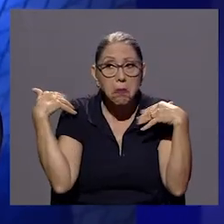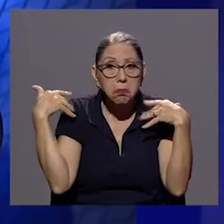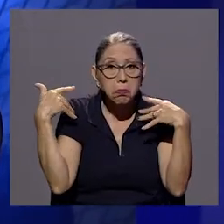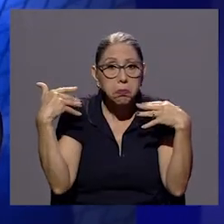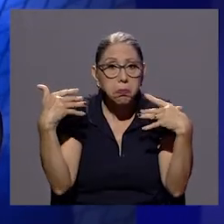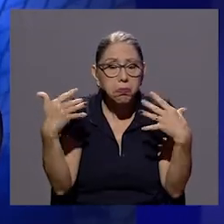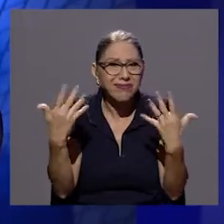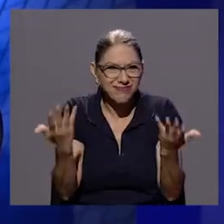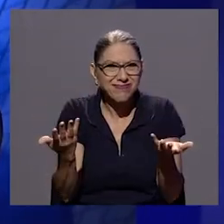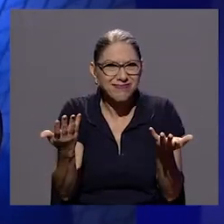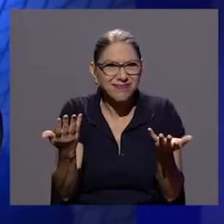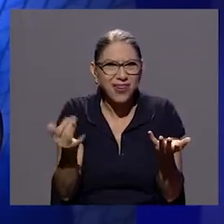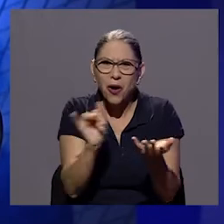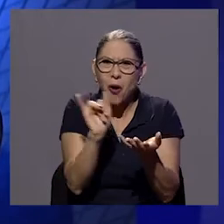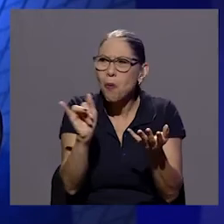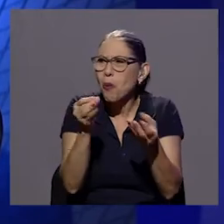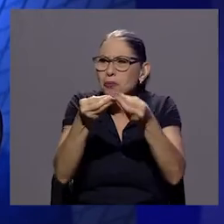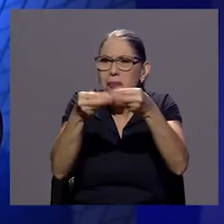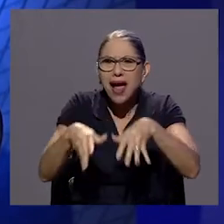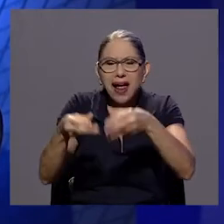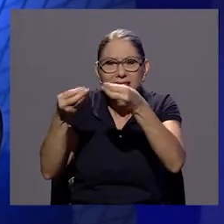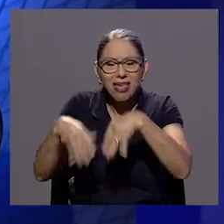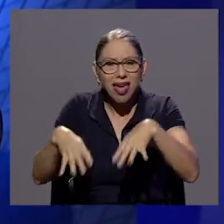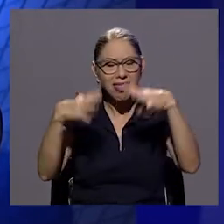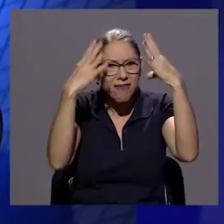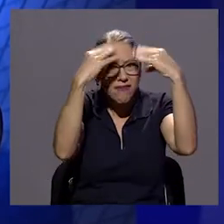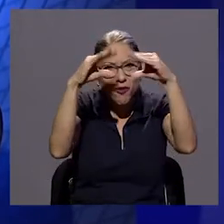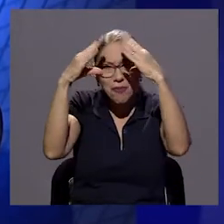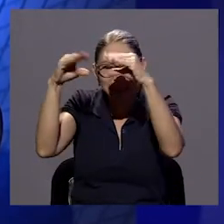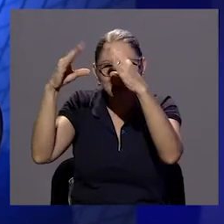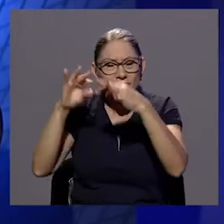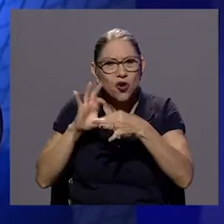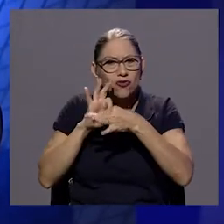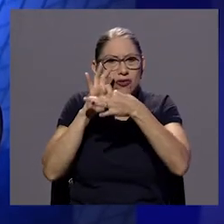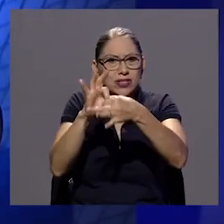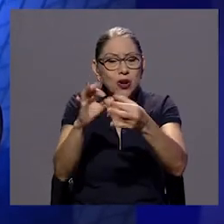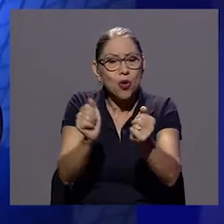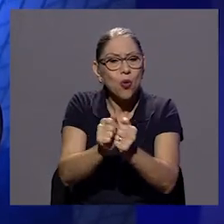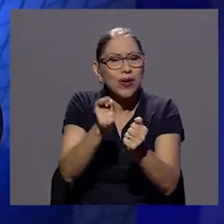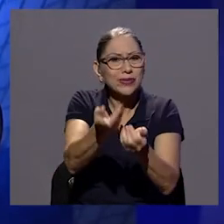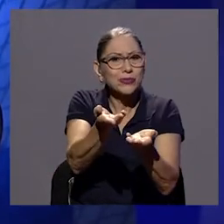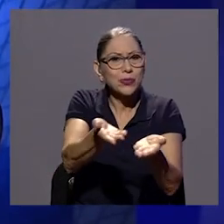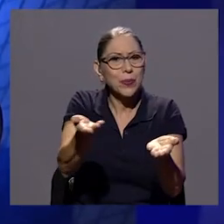relacionado a lo que te decía de esta pérdida de información que hay en torno a estos objetos